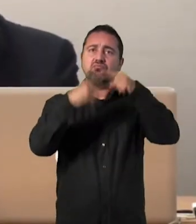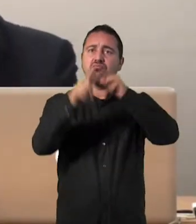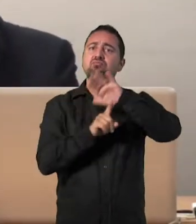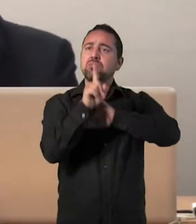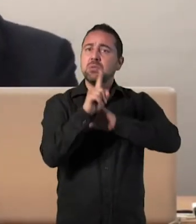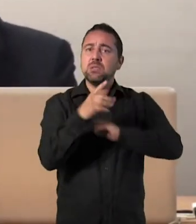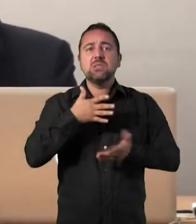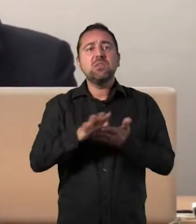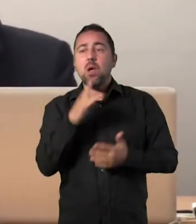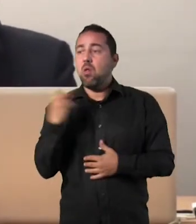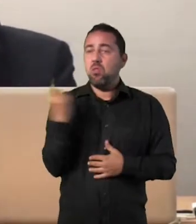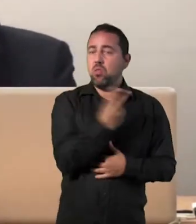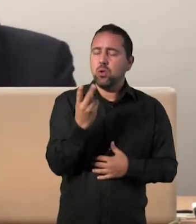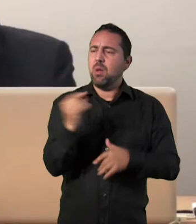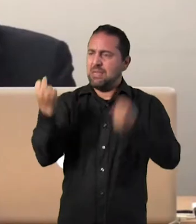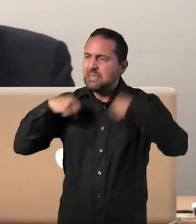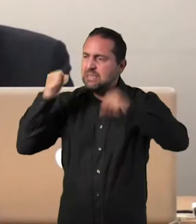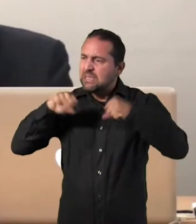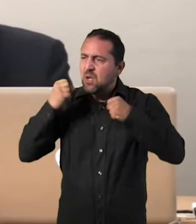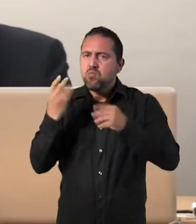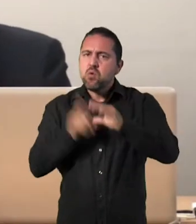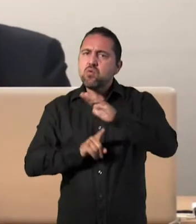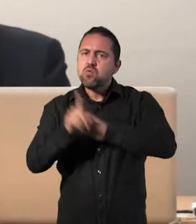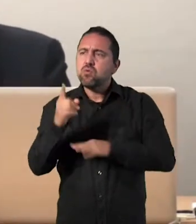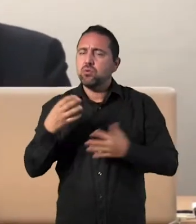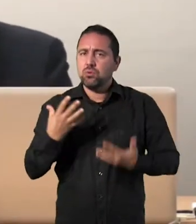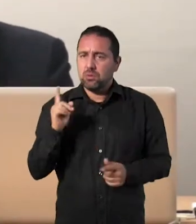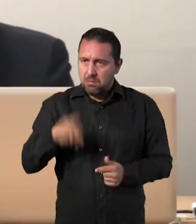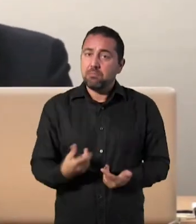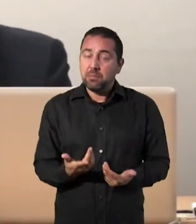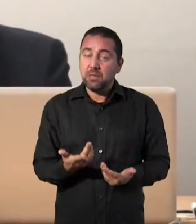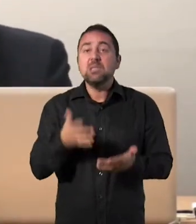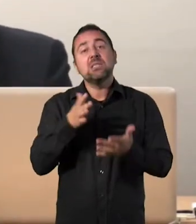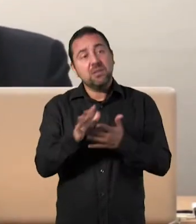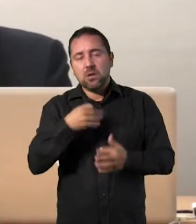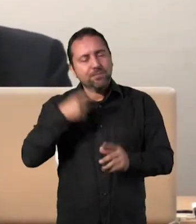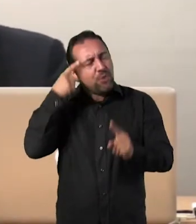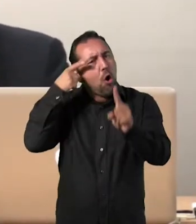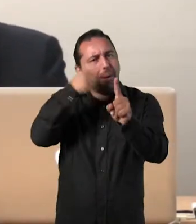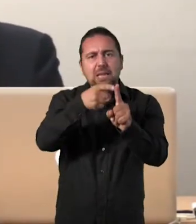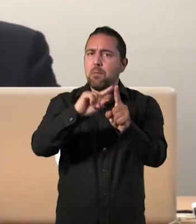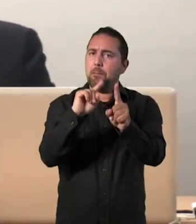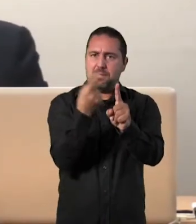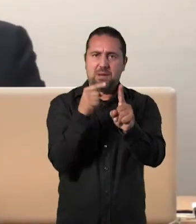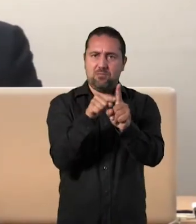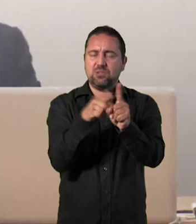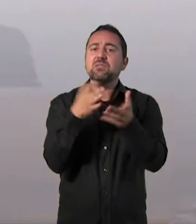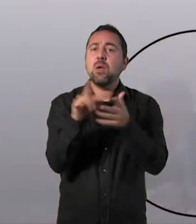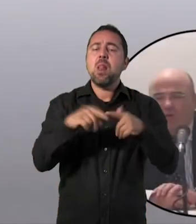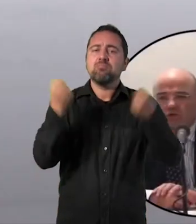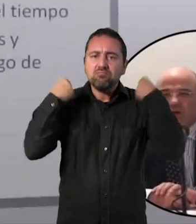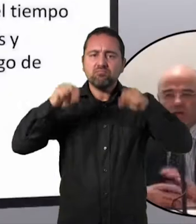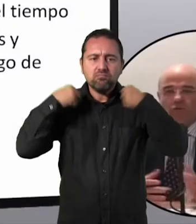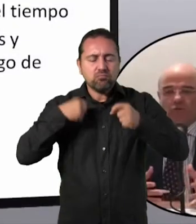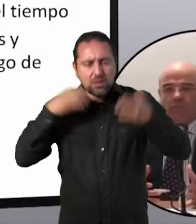entrenado muchísimo. Con lo cual, ese es nuestro primer objetivo, entrenarnos para ser emprendedores.